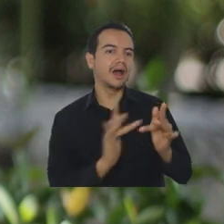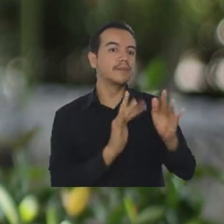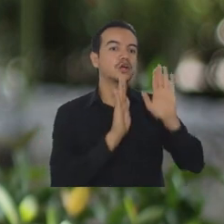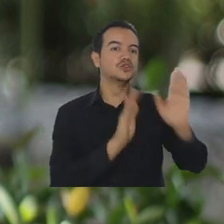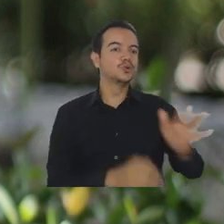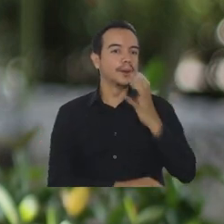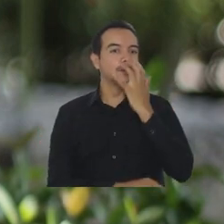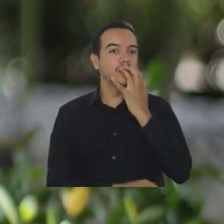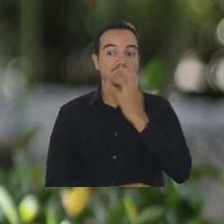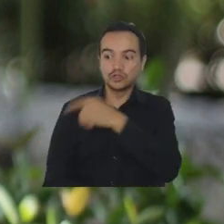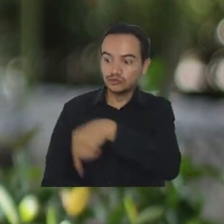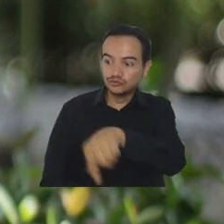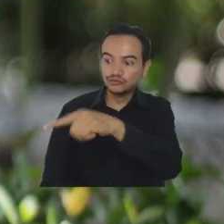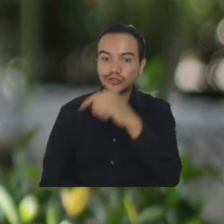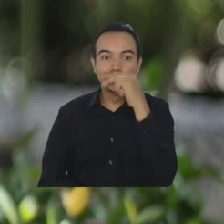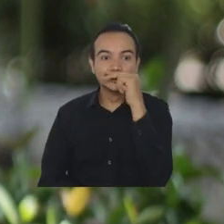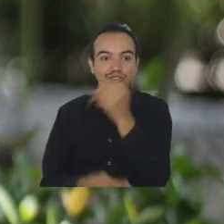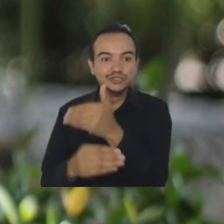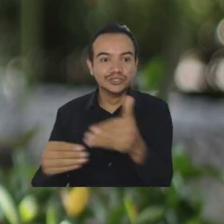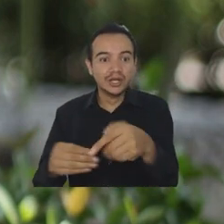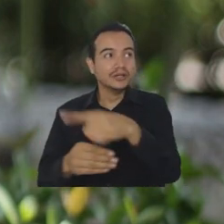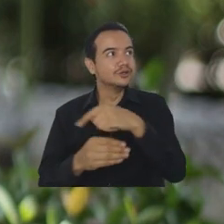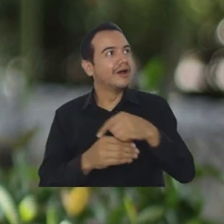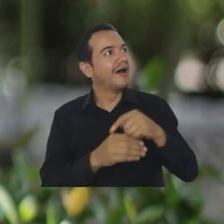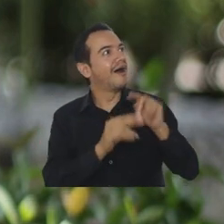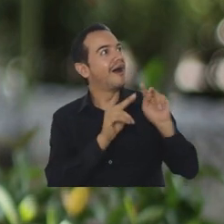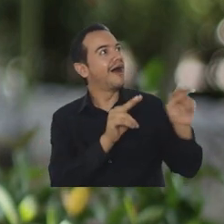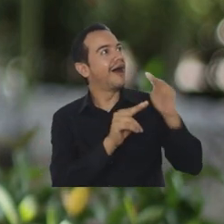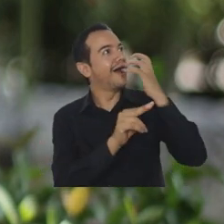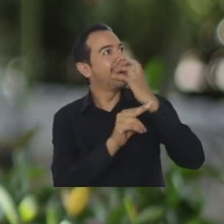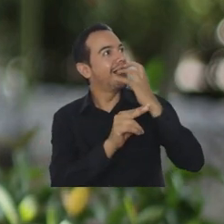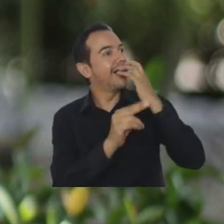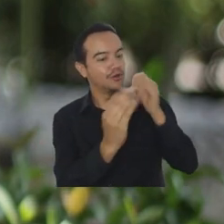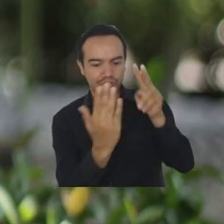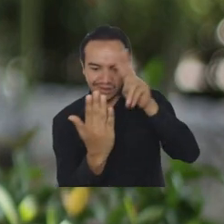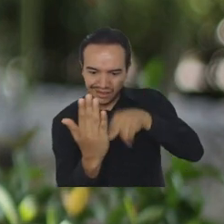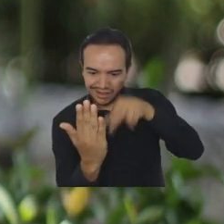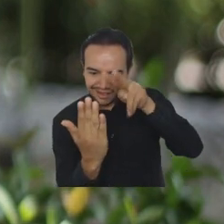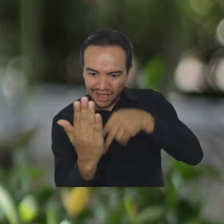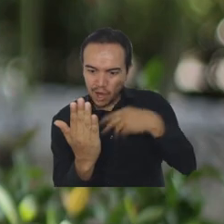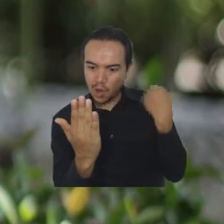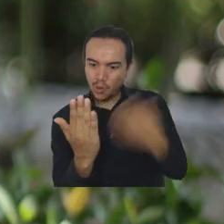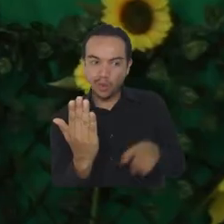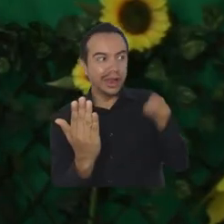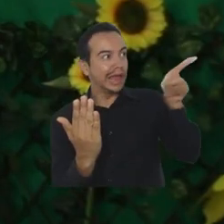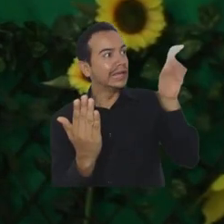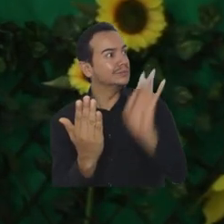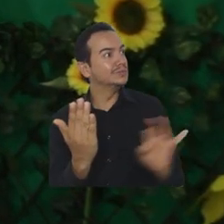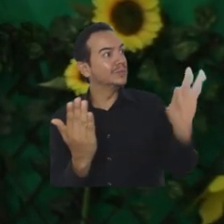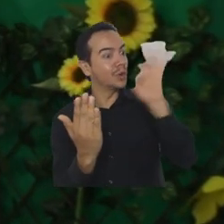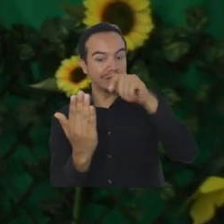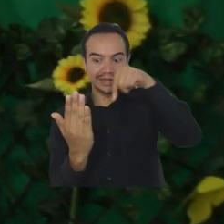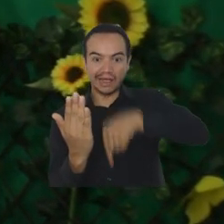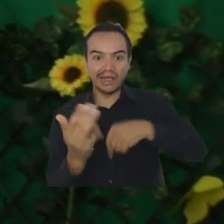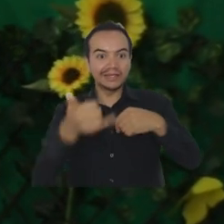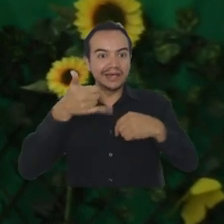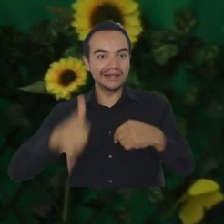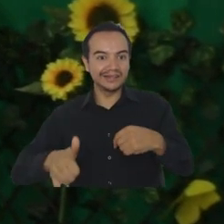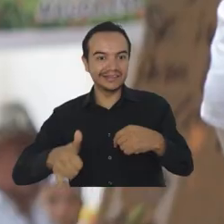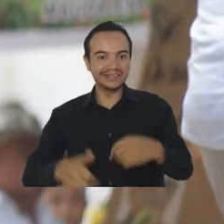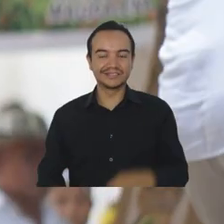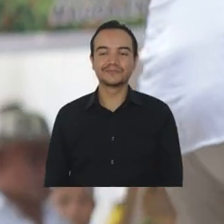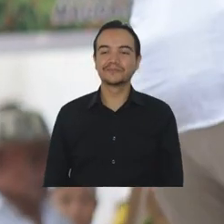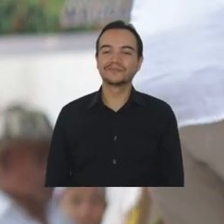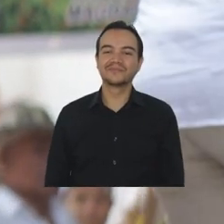a mayor cabalidad las obras de Gabo y puedan saber y reconocer la importancia que él tiene para nuestro municipio. Esta